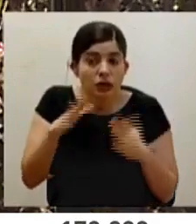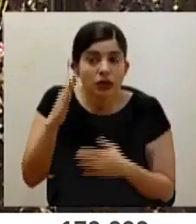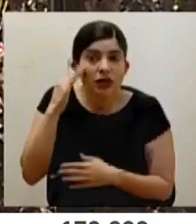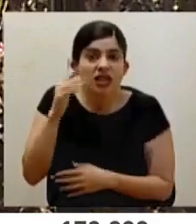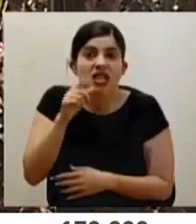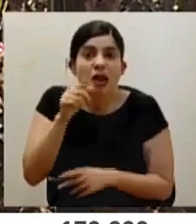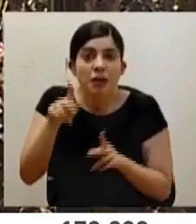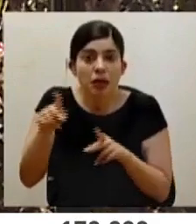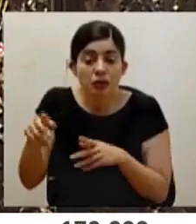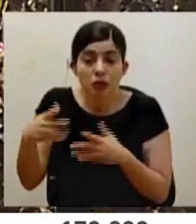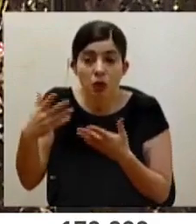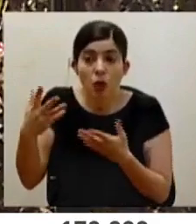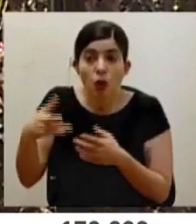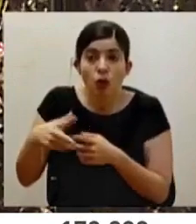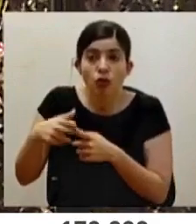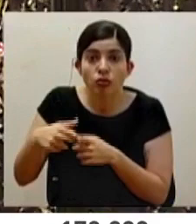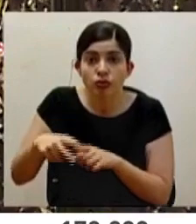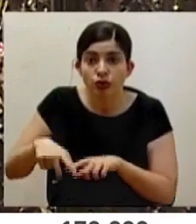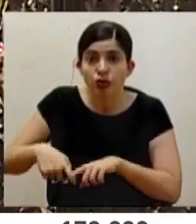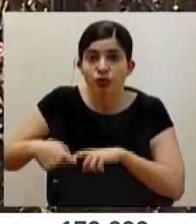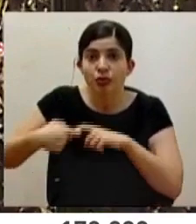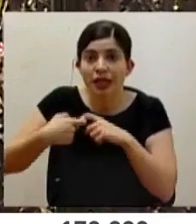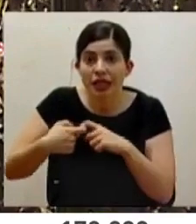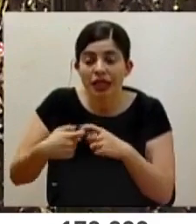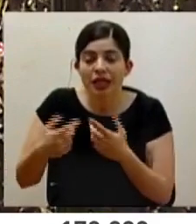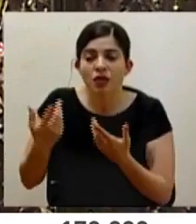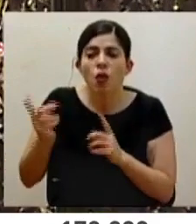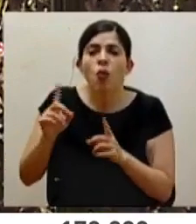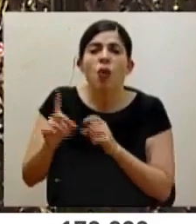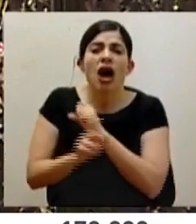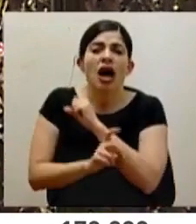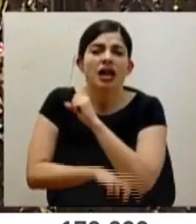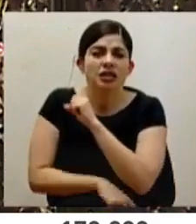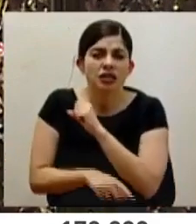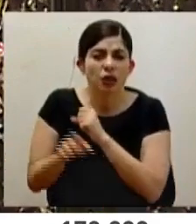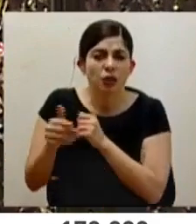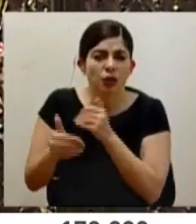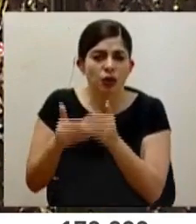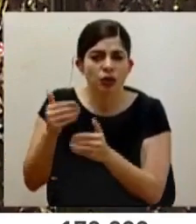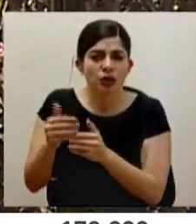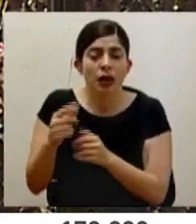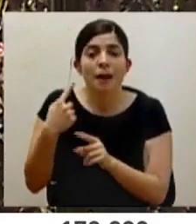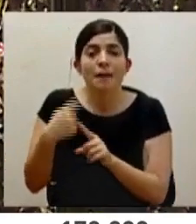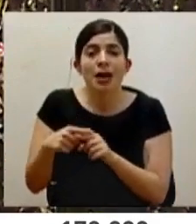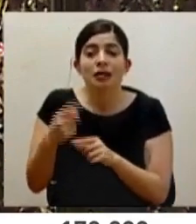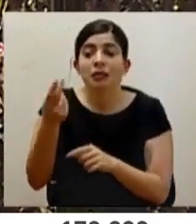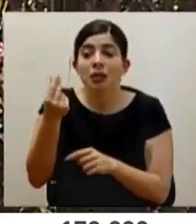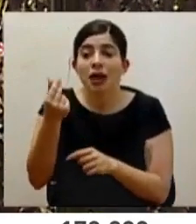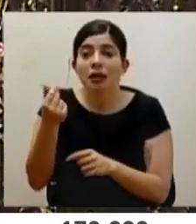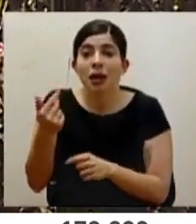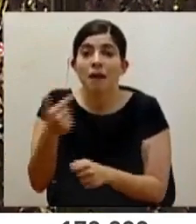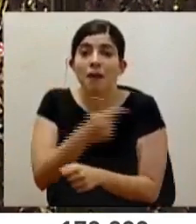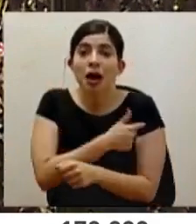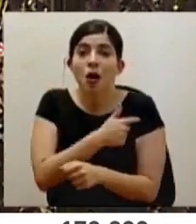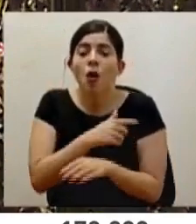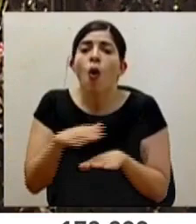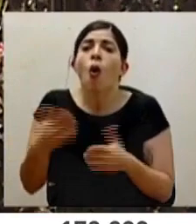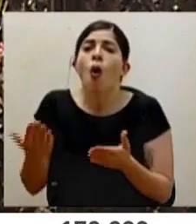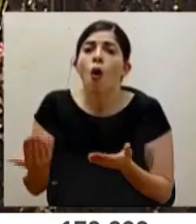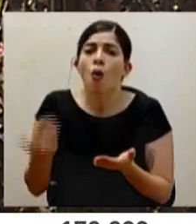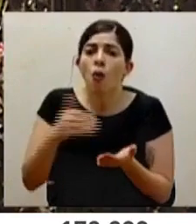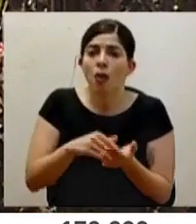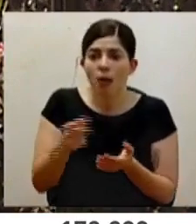personas, si han suspendido, qué medidas administrativas se han tomado sobre ese caso y cómo se va a recuperar la plata de esas vacunas, porque al fin y cabo es plata de los